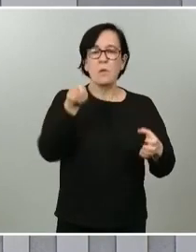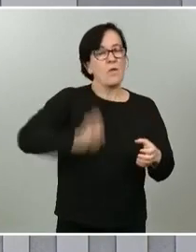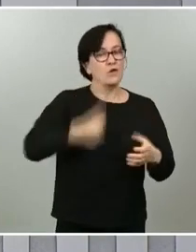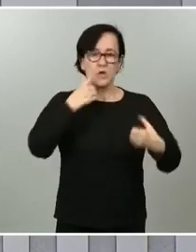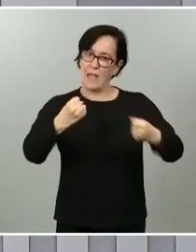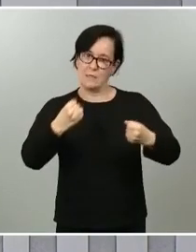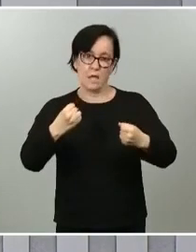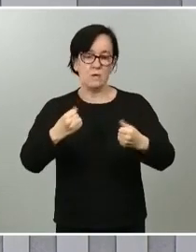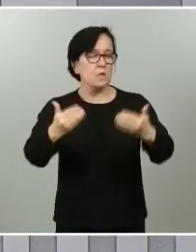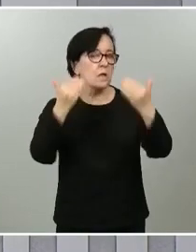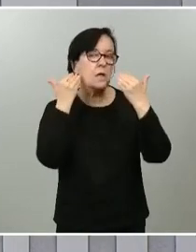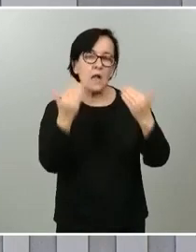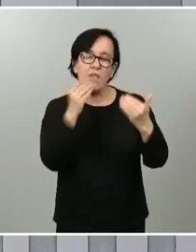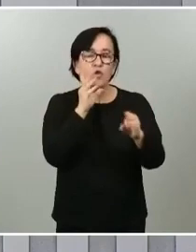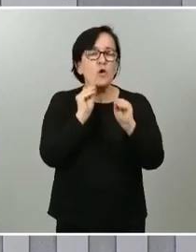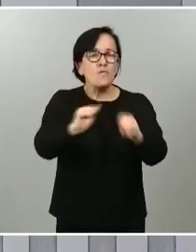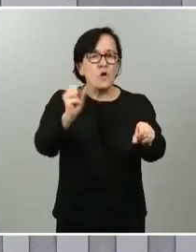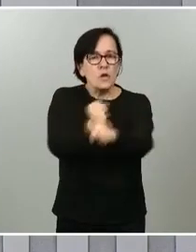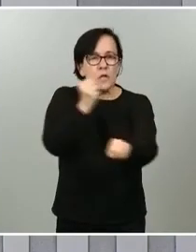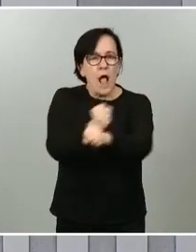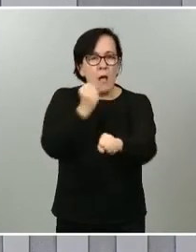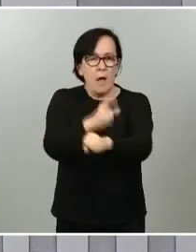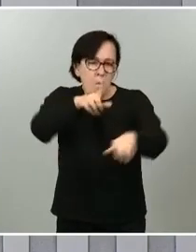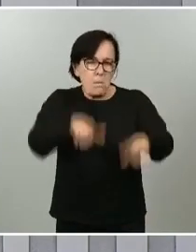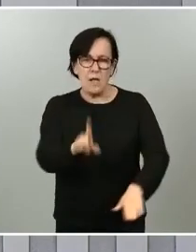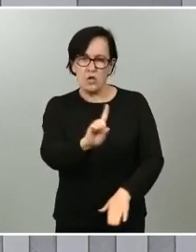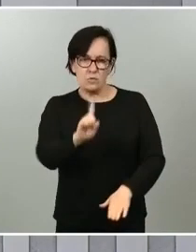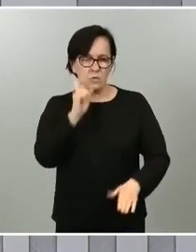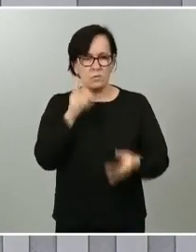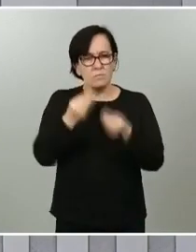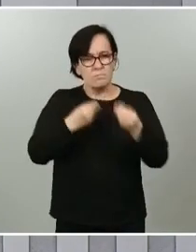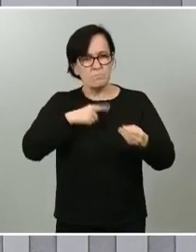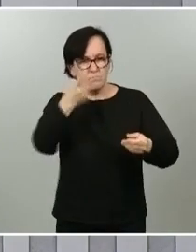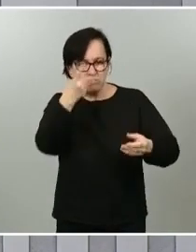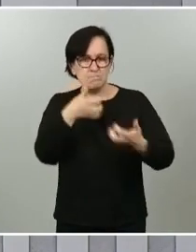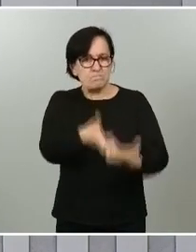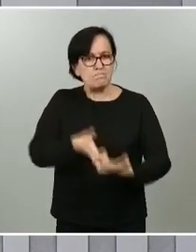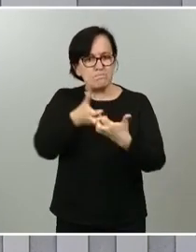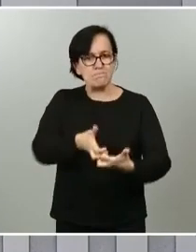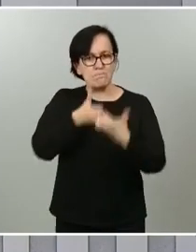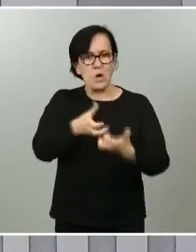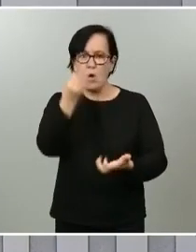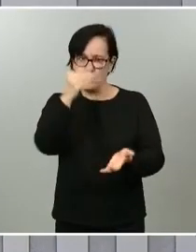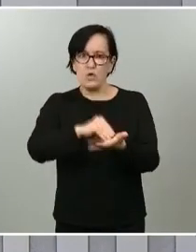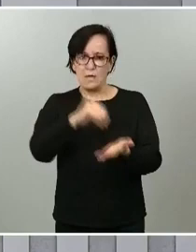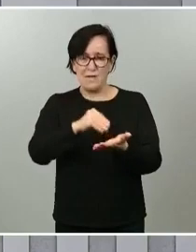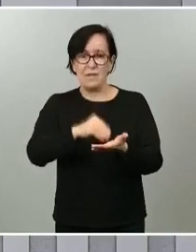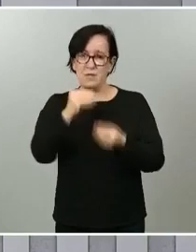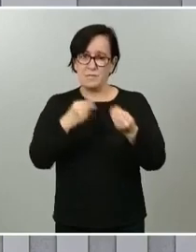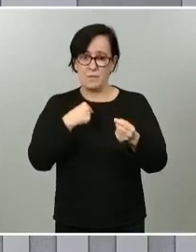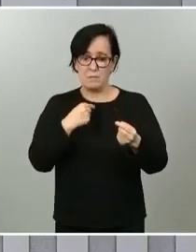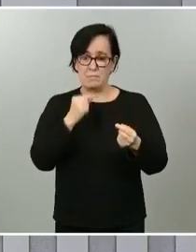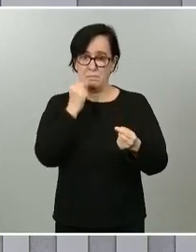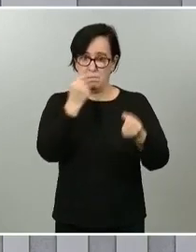Gracias porque vuestro trabajo incansable, vuestra línea de primera batalla, que en muchas ocasiones ha provocado contagio incluso